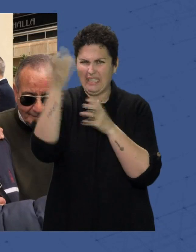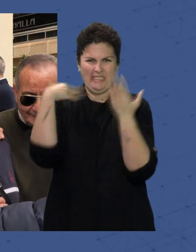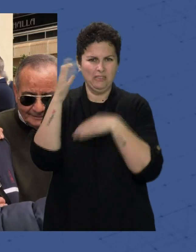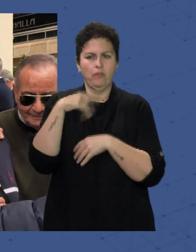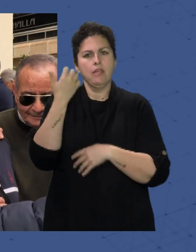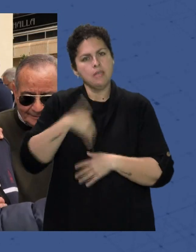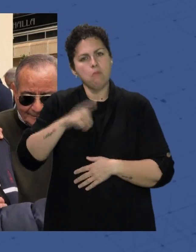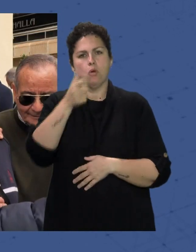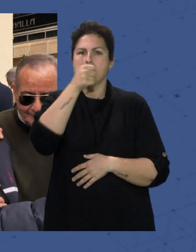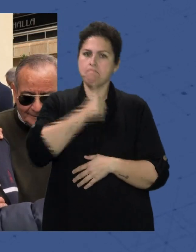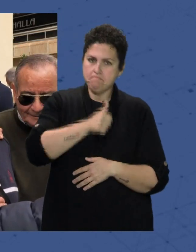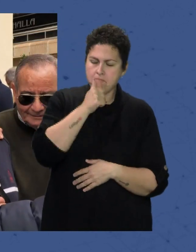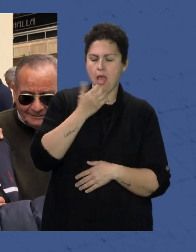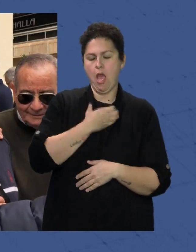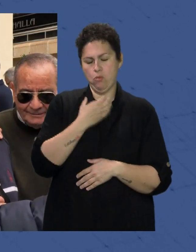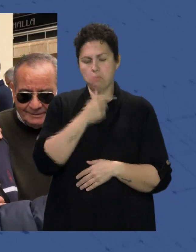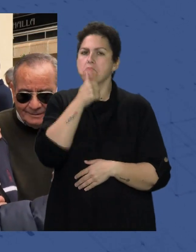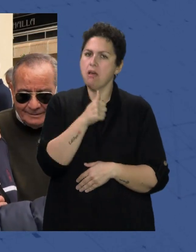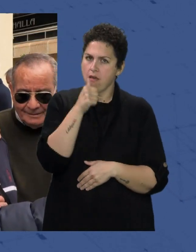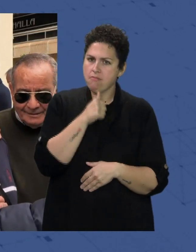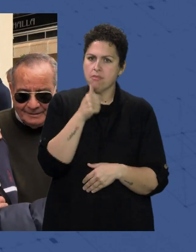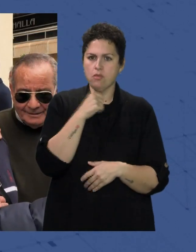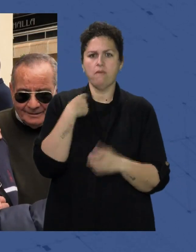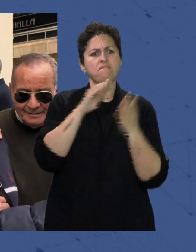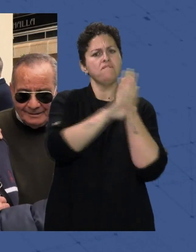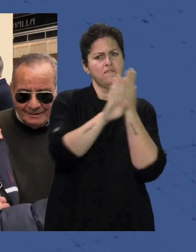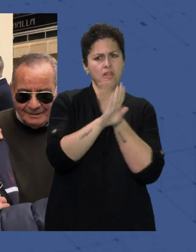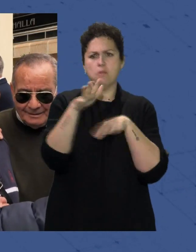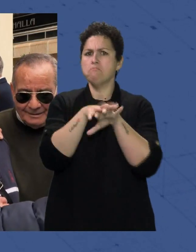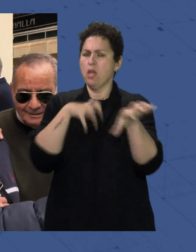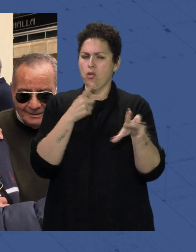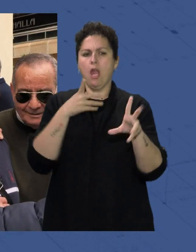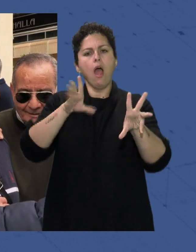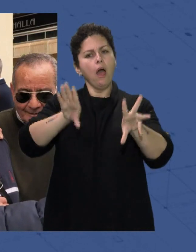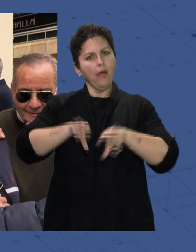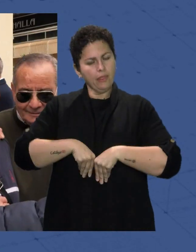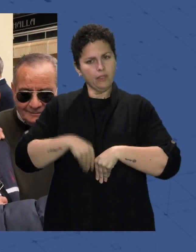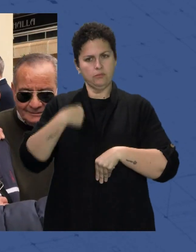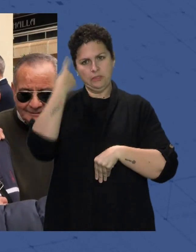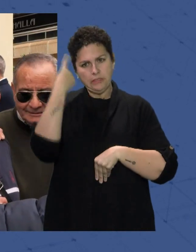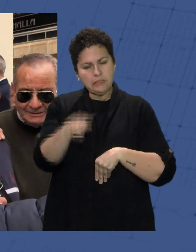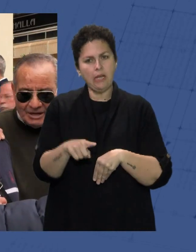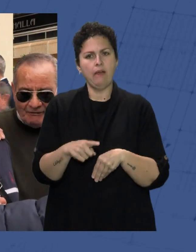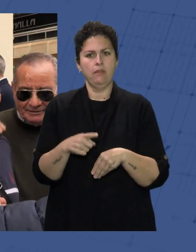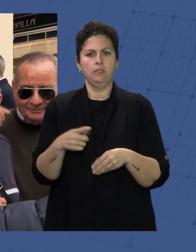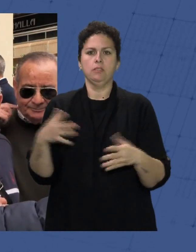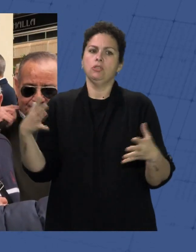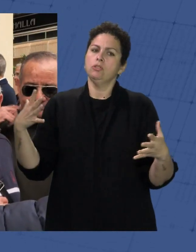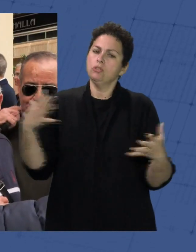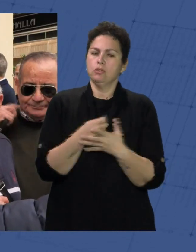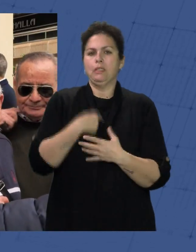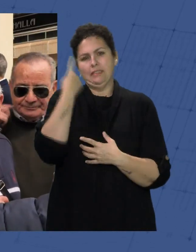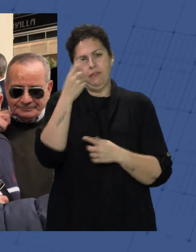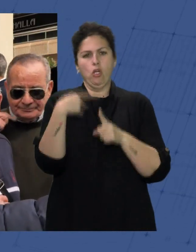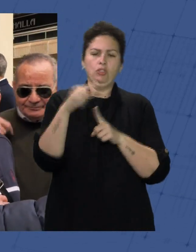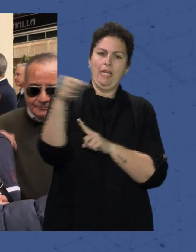por parte del ayuntamiento Los vecinos, la mayoría, hemos asumido que teníamos que padecer ese inconveniente